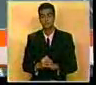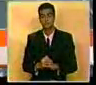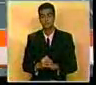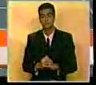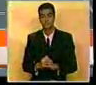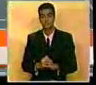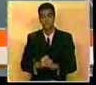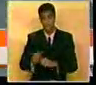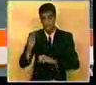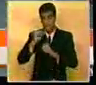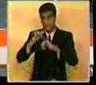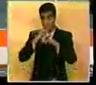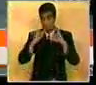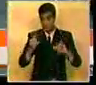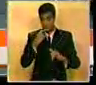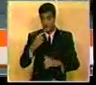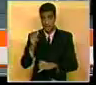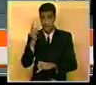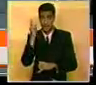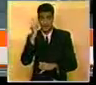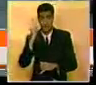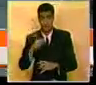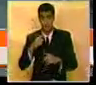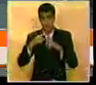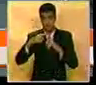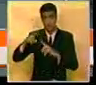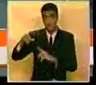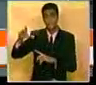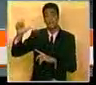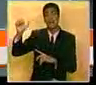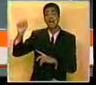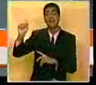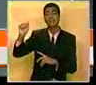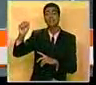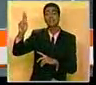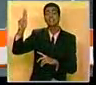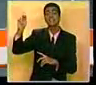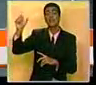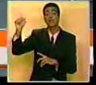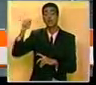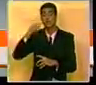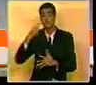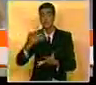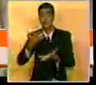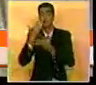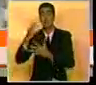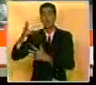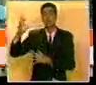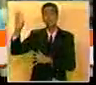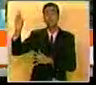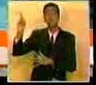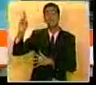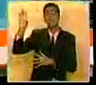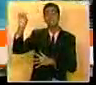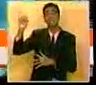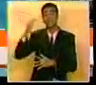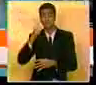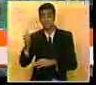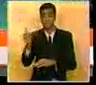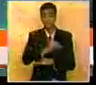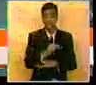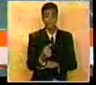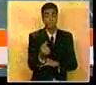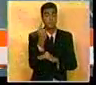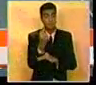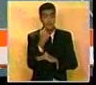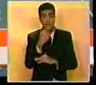Su rival en la final del abierto australiano será otra Serbia, Annie Ivanovich, quien derrotó a la eslovaca, Daniela Jantukova, pese a perder el primer